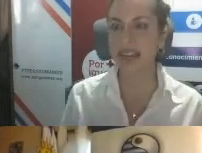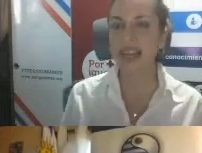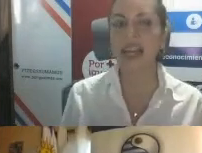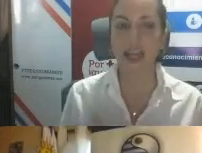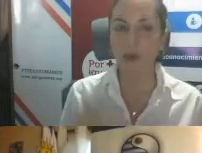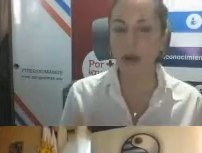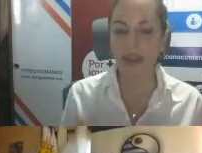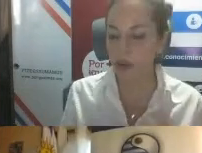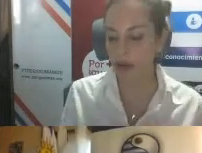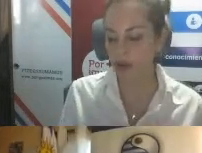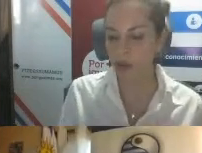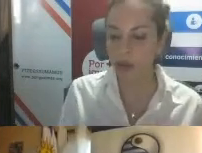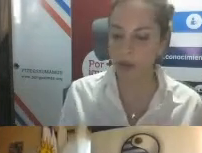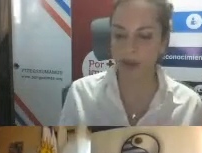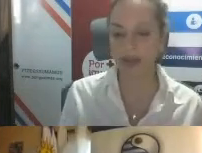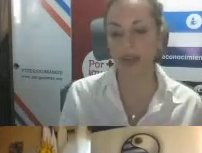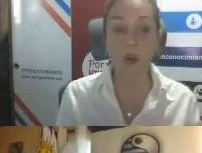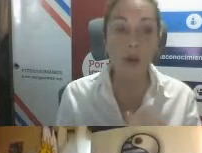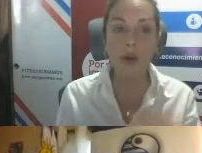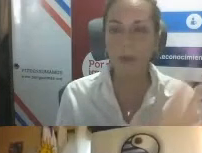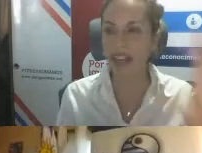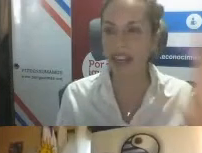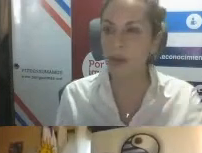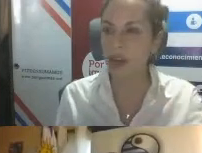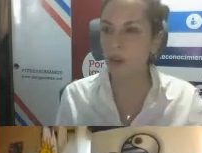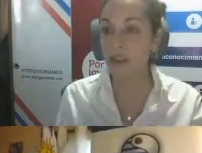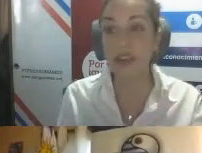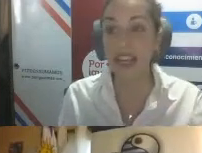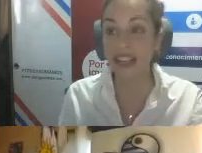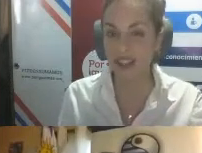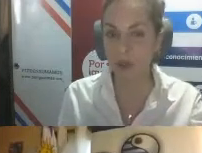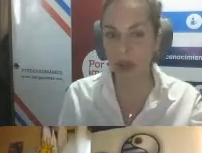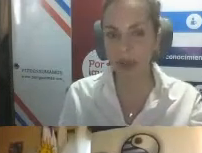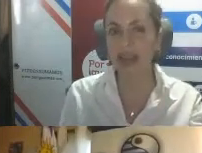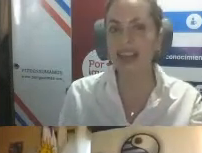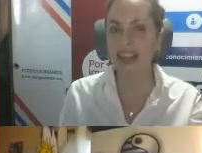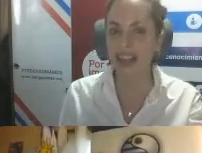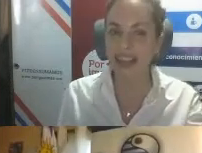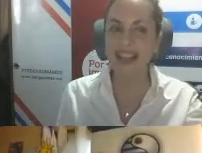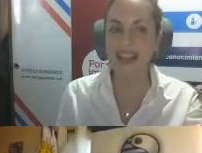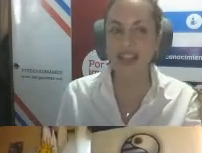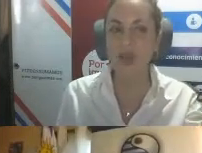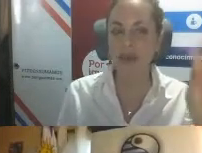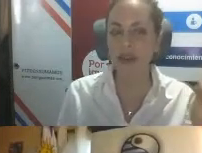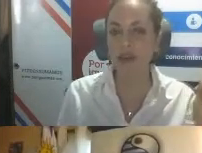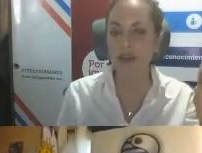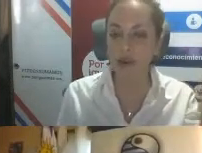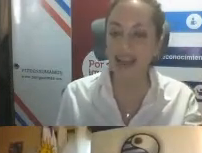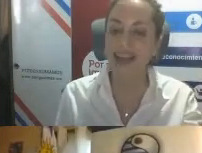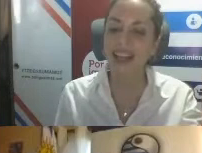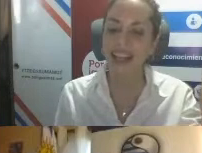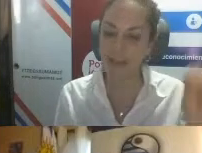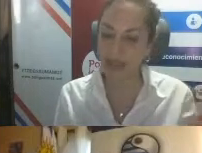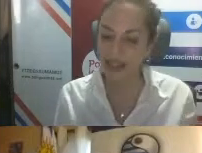RBC, y algunos artículos que son muy importantes. Uno, por ejemplo, de la Convención es el 19, que destaca este derecho a vivir de